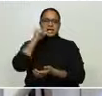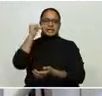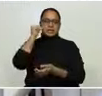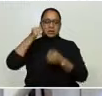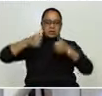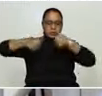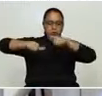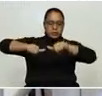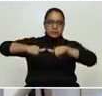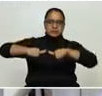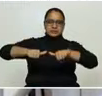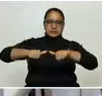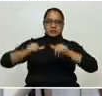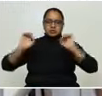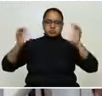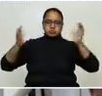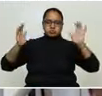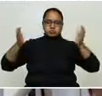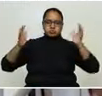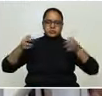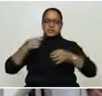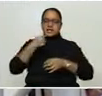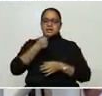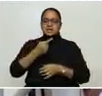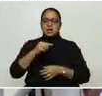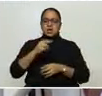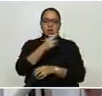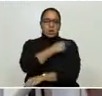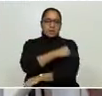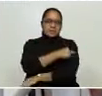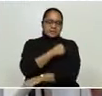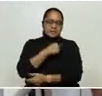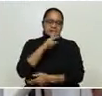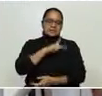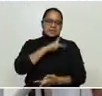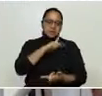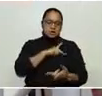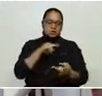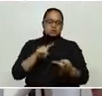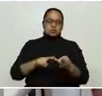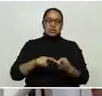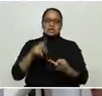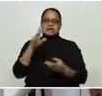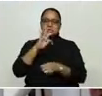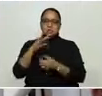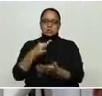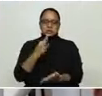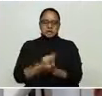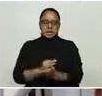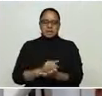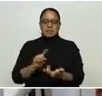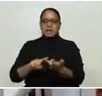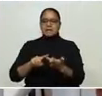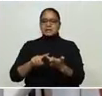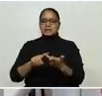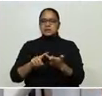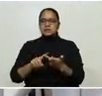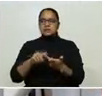en una conferencia con intensivistas del Hospital Militar, de Leonardo Martínez, del Catarino Rivas del Hospital Escuela, y de acá